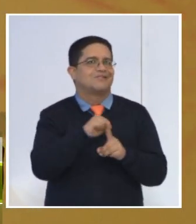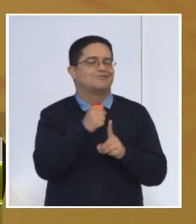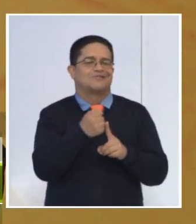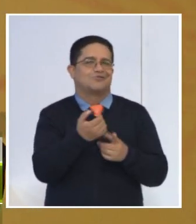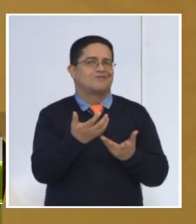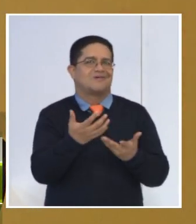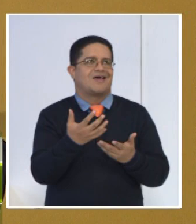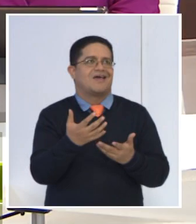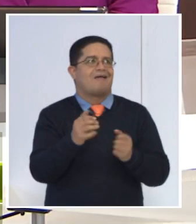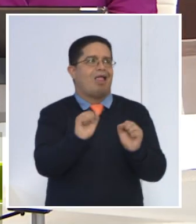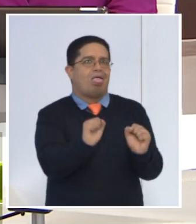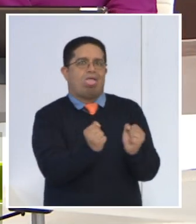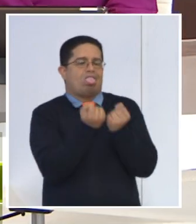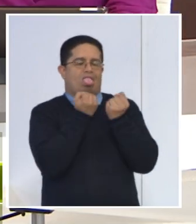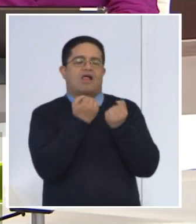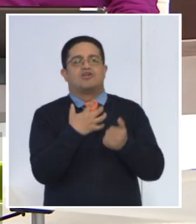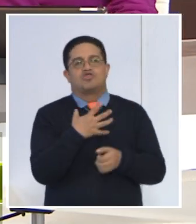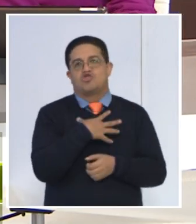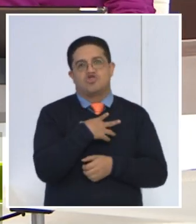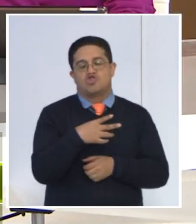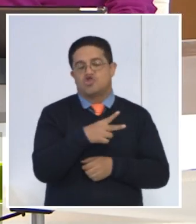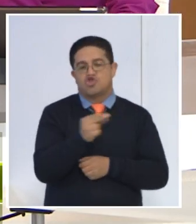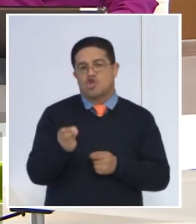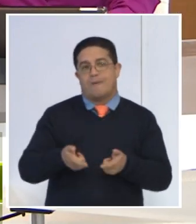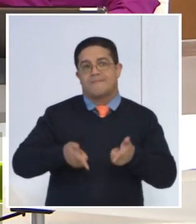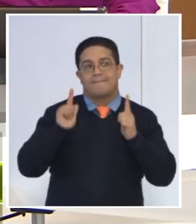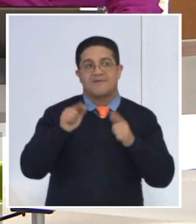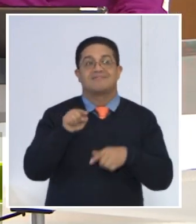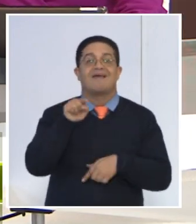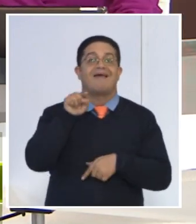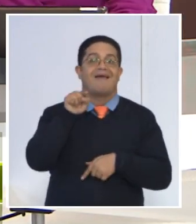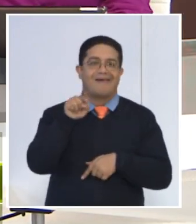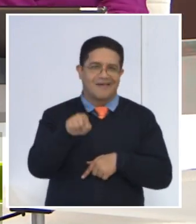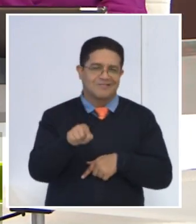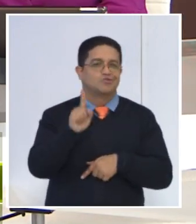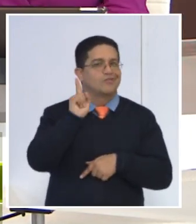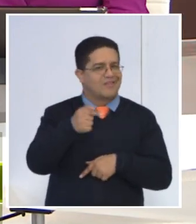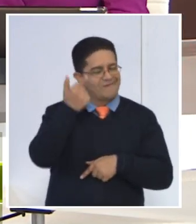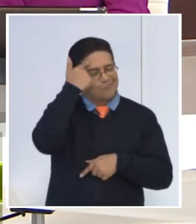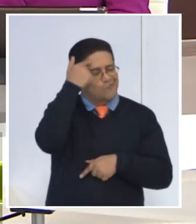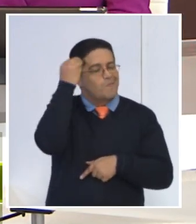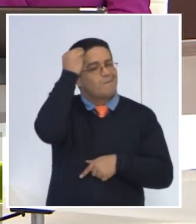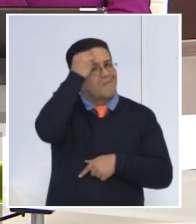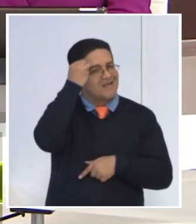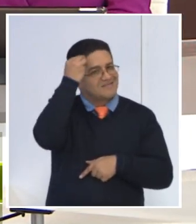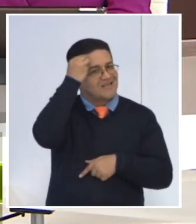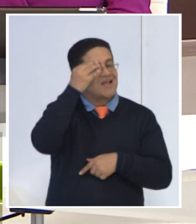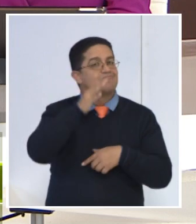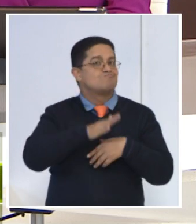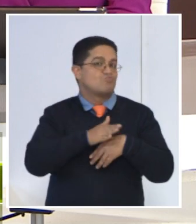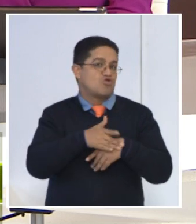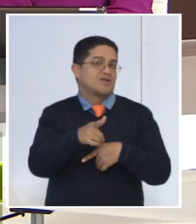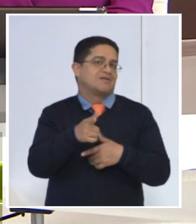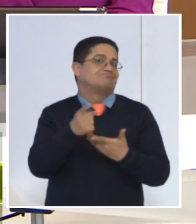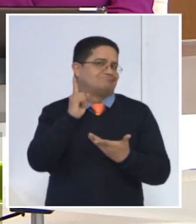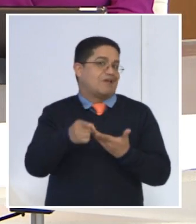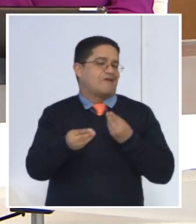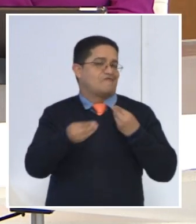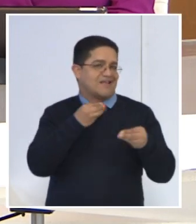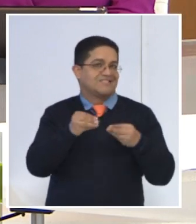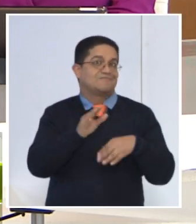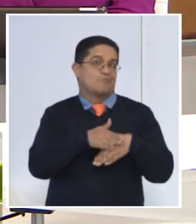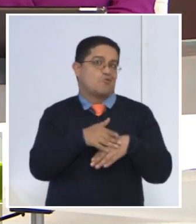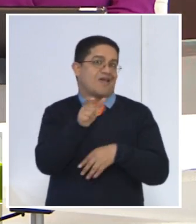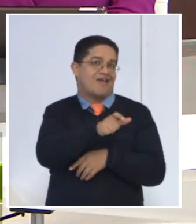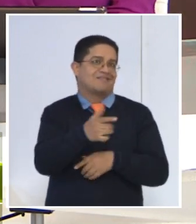pueden interferir en nuestras metas y en nuestros deseos, y eso lo debemos tener en consideración y por eso hablo un poco de la flexibilidad. supuesto. aquí no